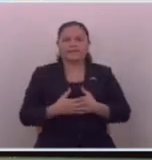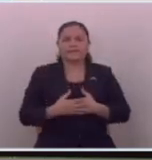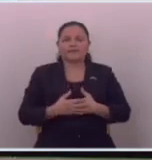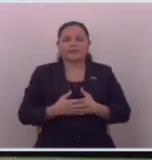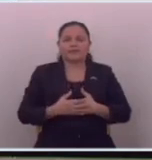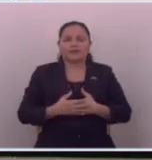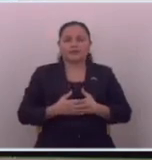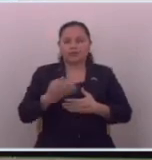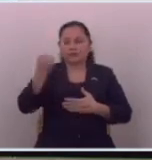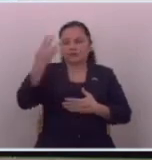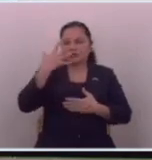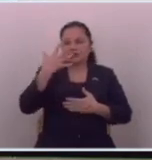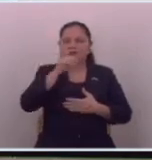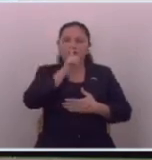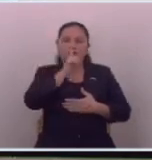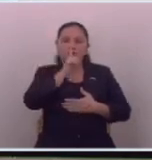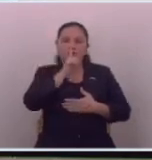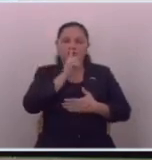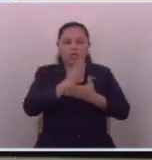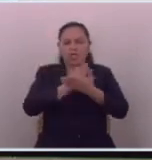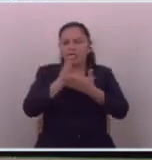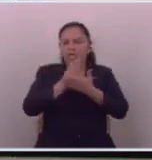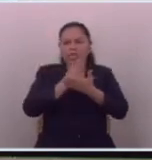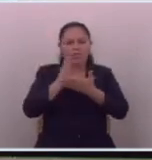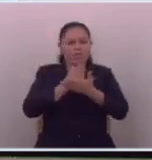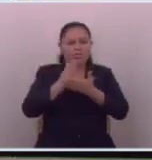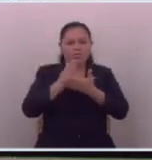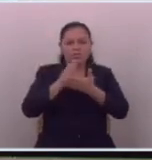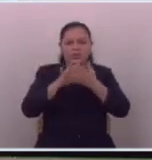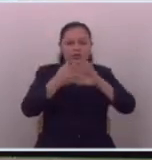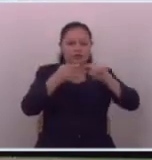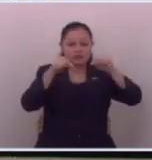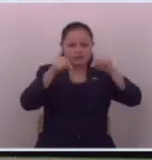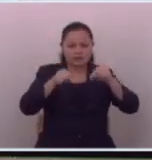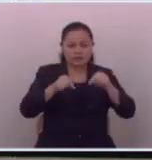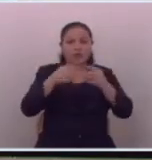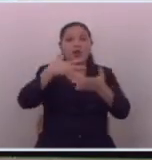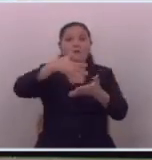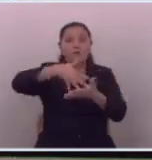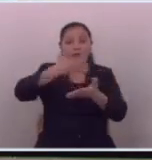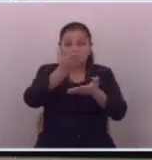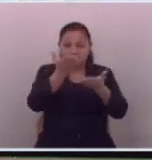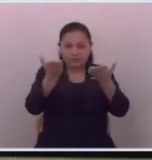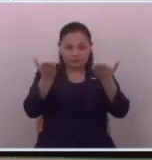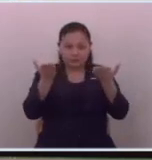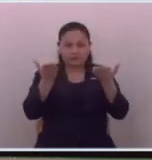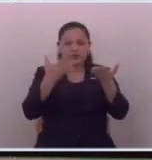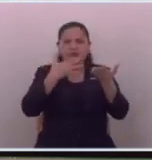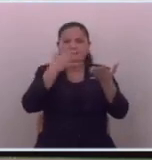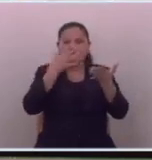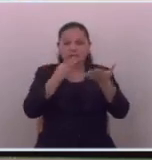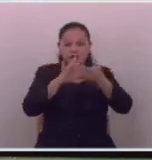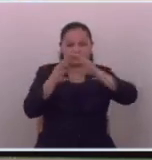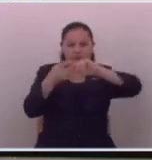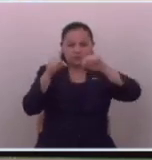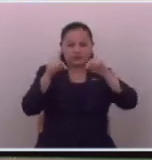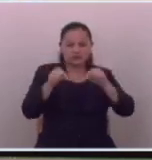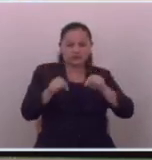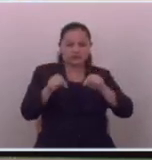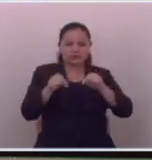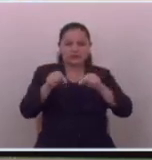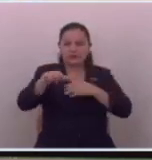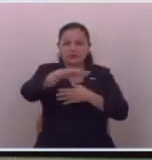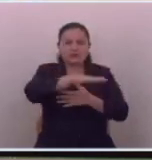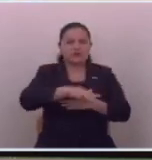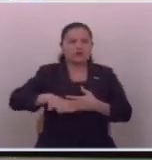no están diciendo nada de eso no están hablando lo que el pueblo está hablando en los